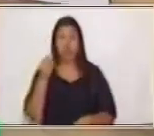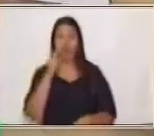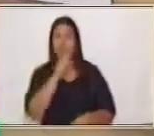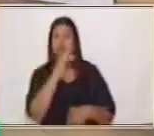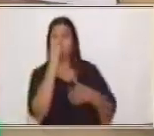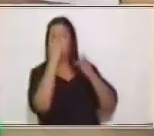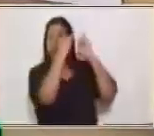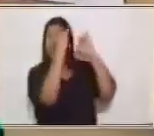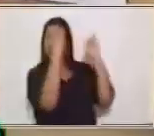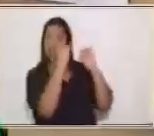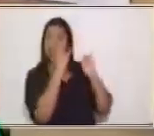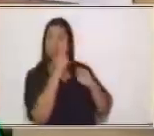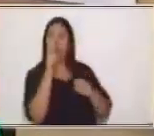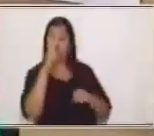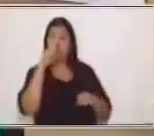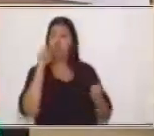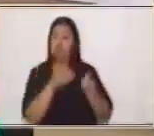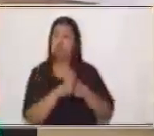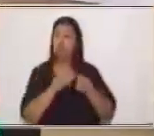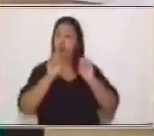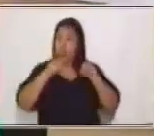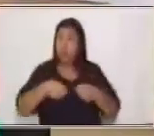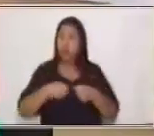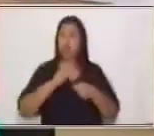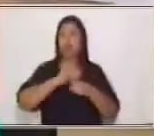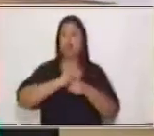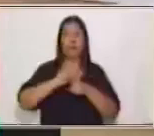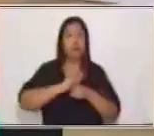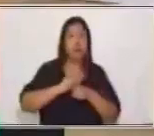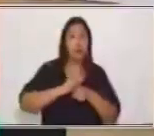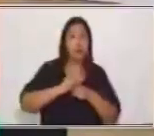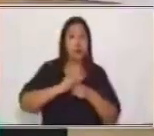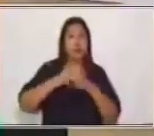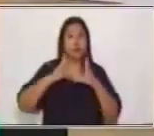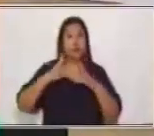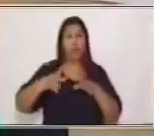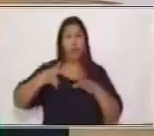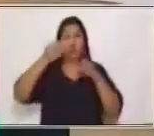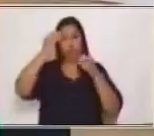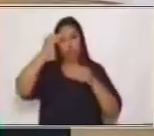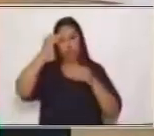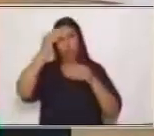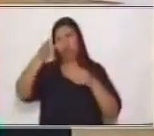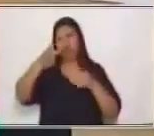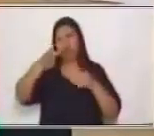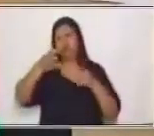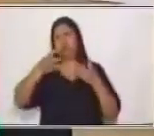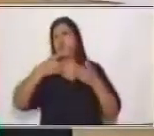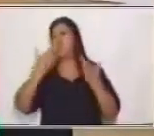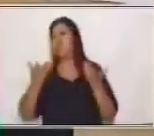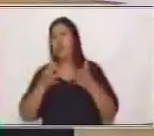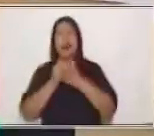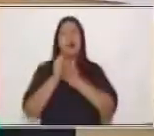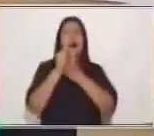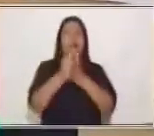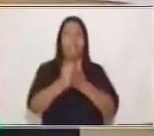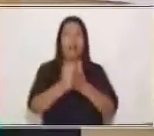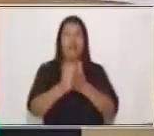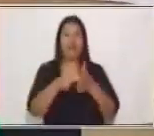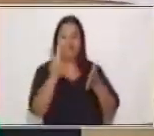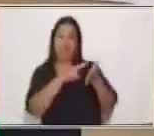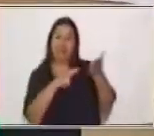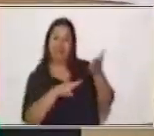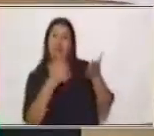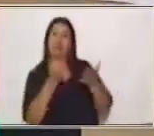repasar y desarrollar las destrezas de tu lectoescritura. Muy importante, muy